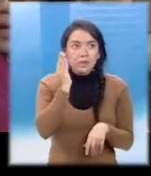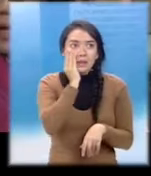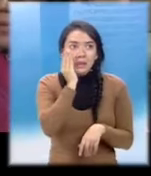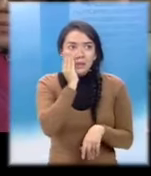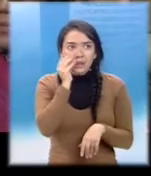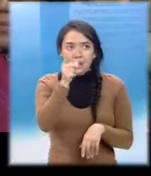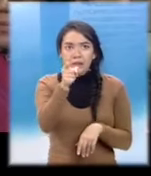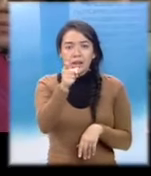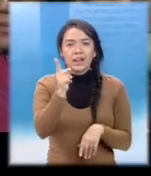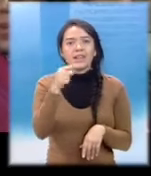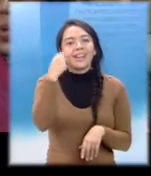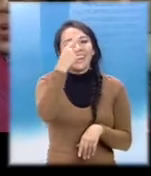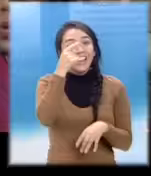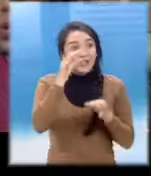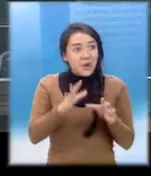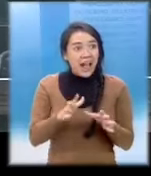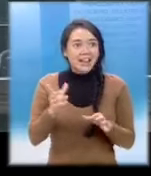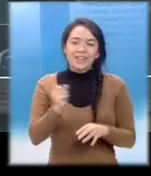se parece